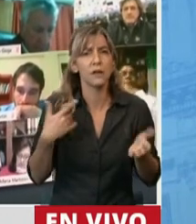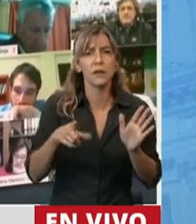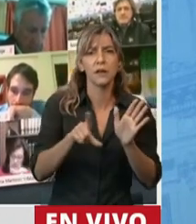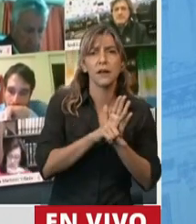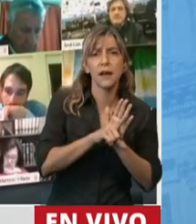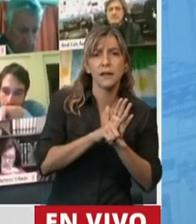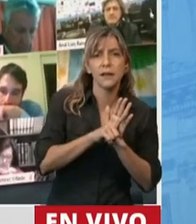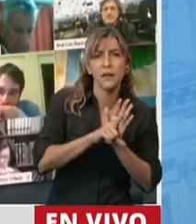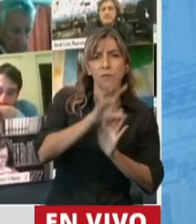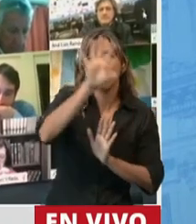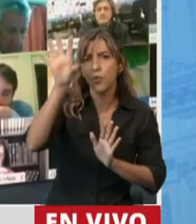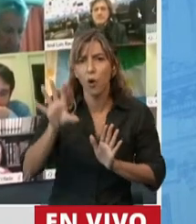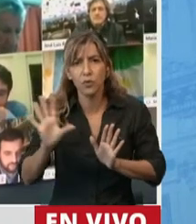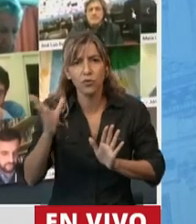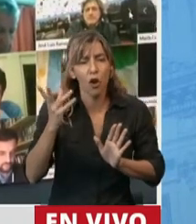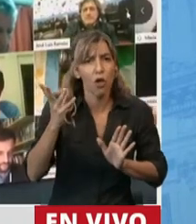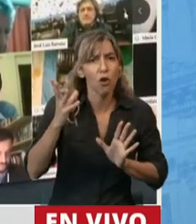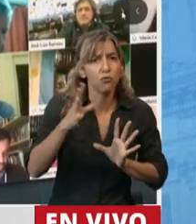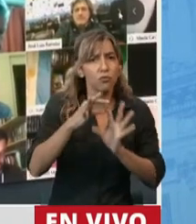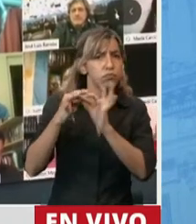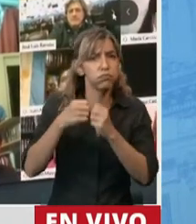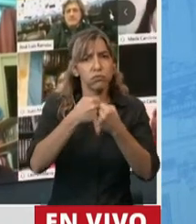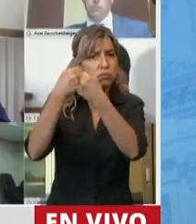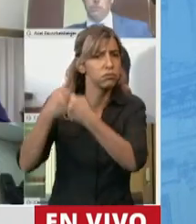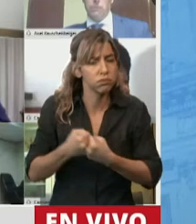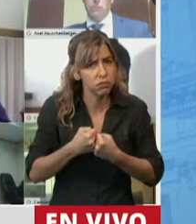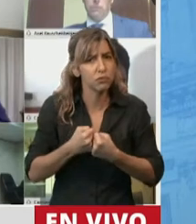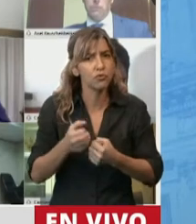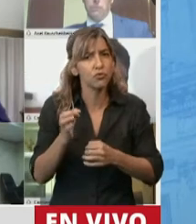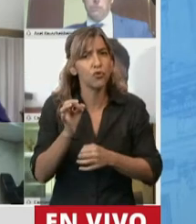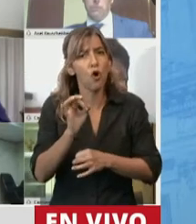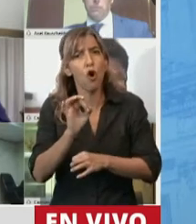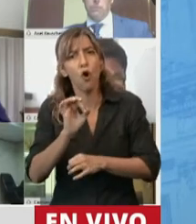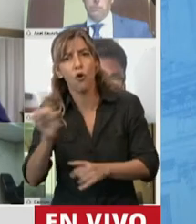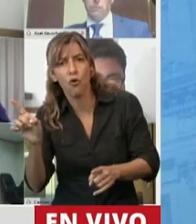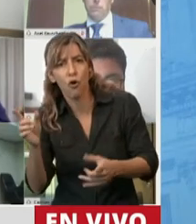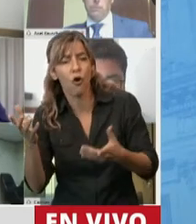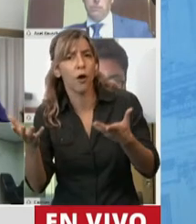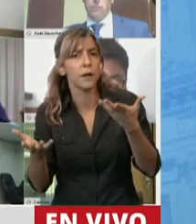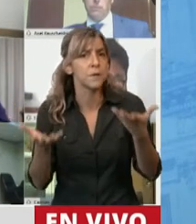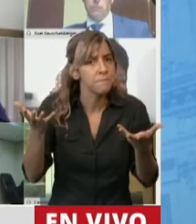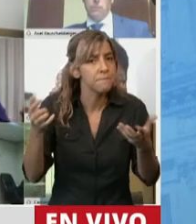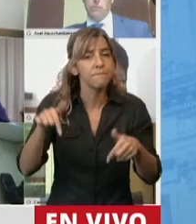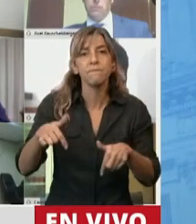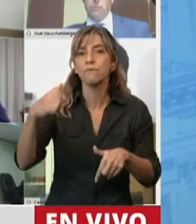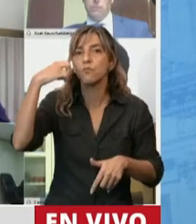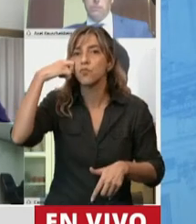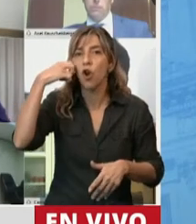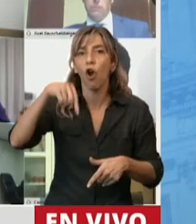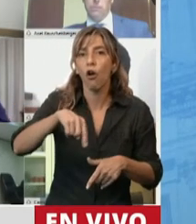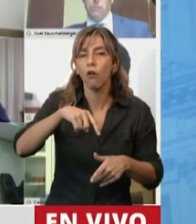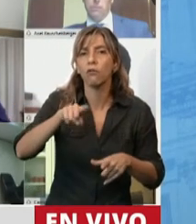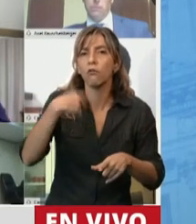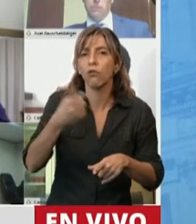o no lo es? Lo que equivale a preguntarse, ¿tiene este Congreso atribuciones para